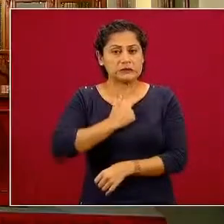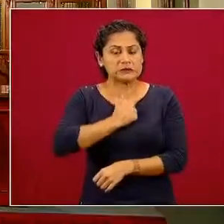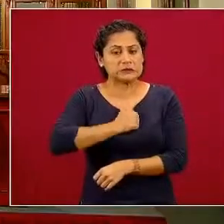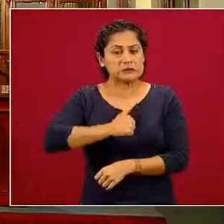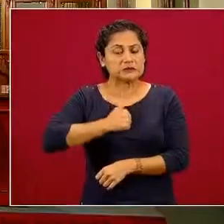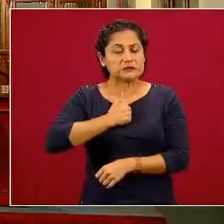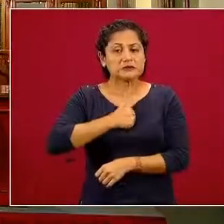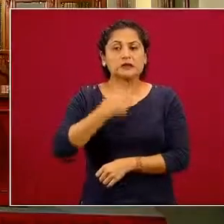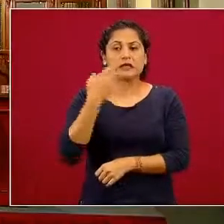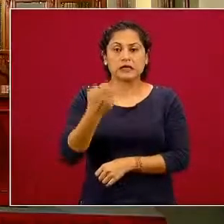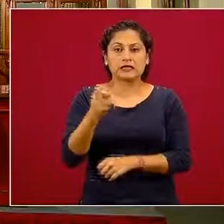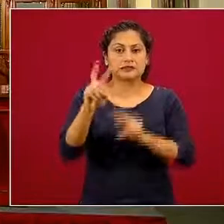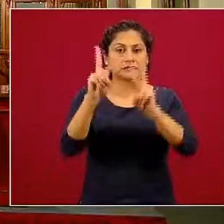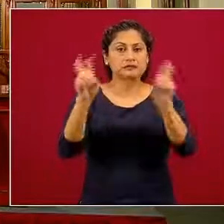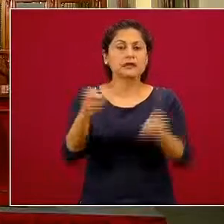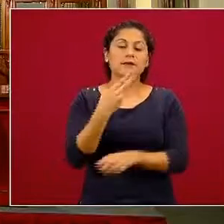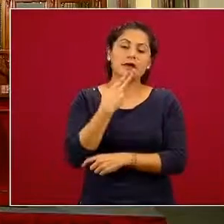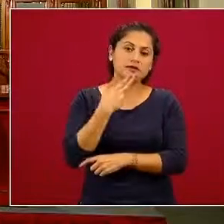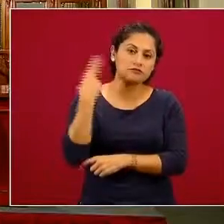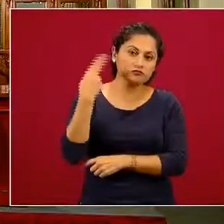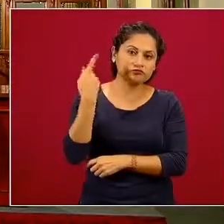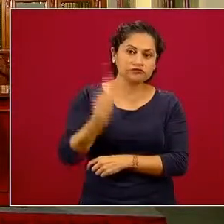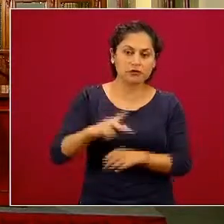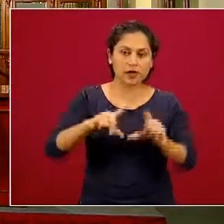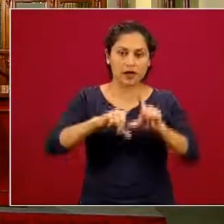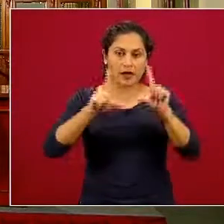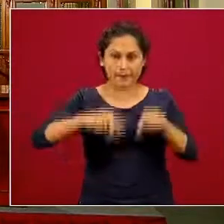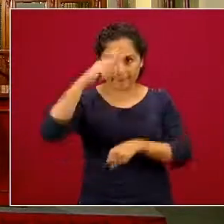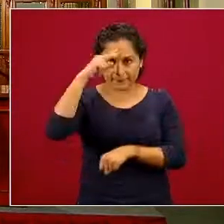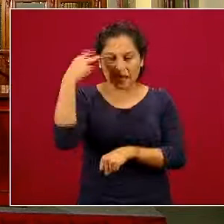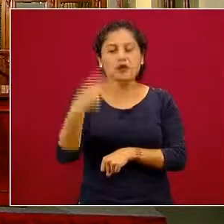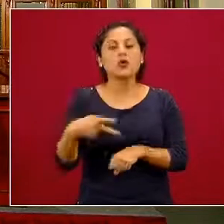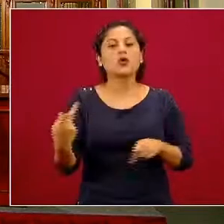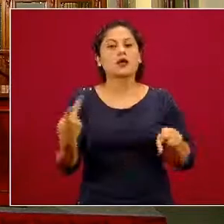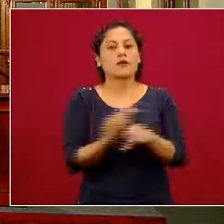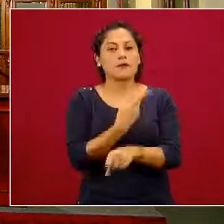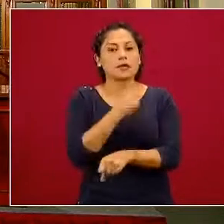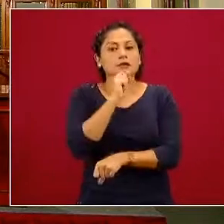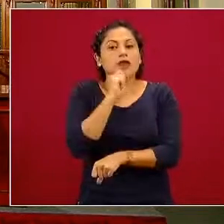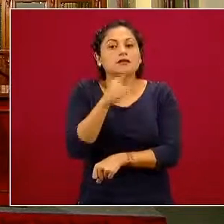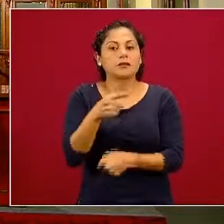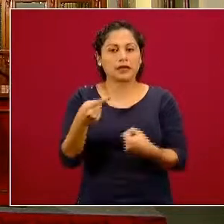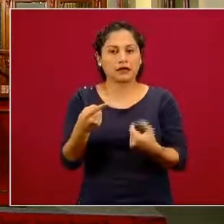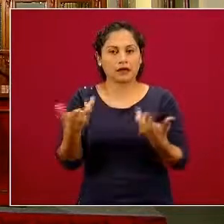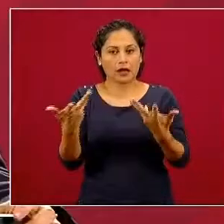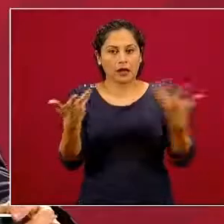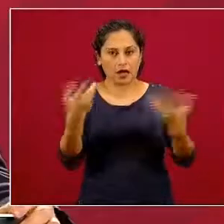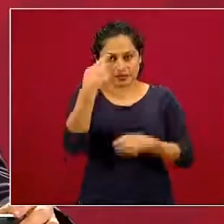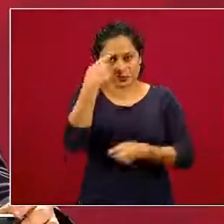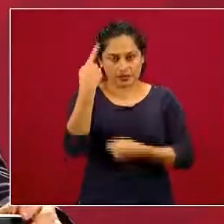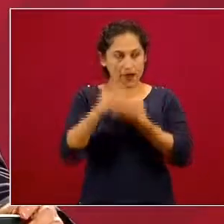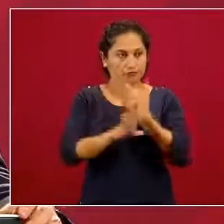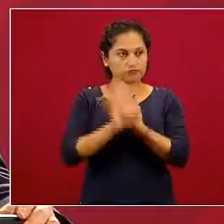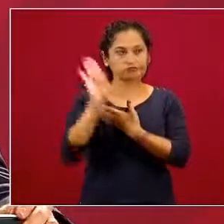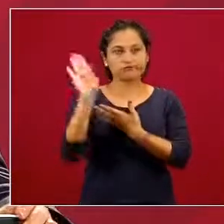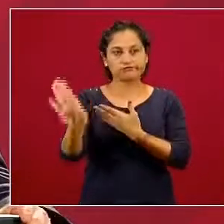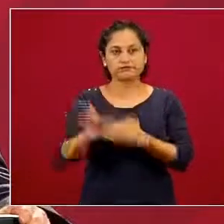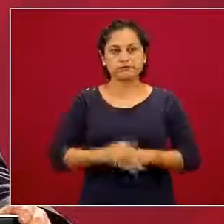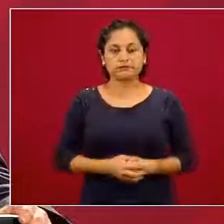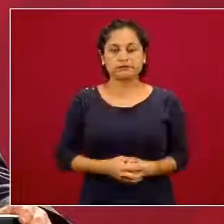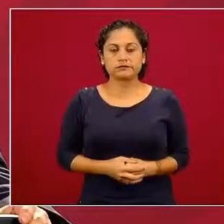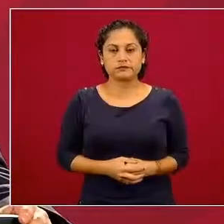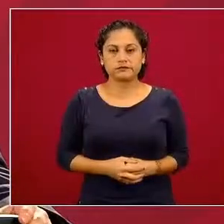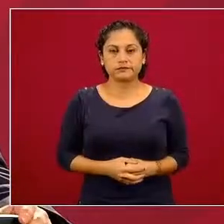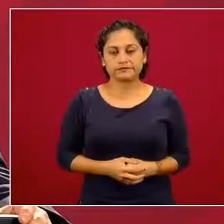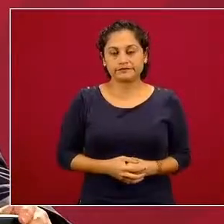sus implicaciones en México, el panorama y qué es lo que se puede hacer y se está haciendo para prevenir este desenlace